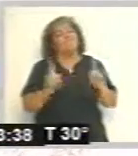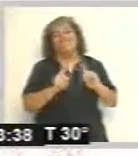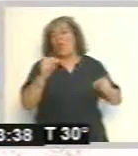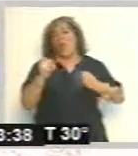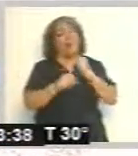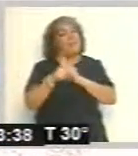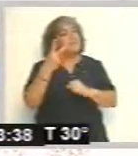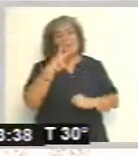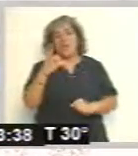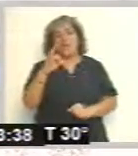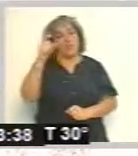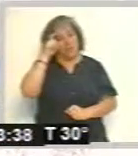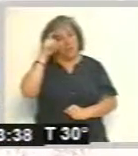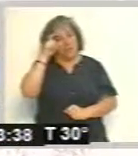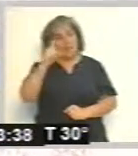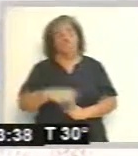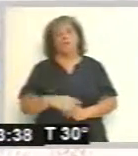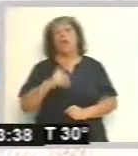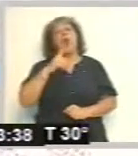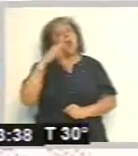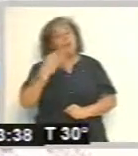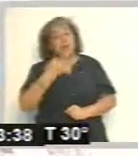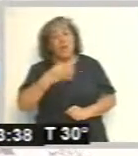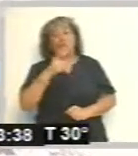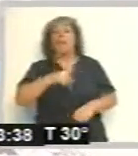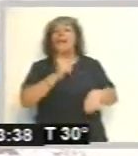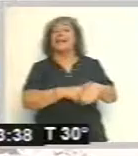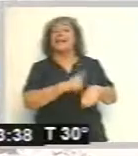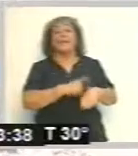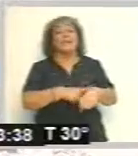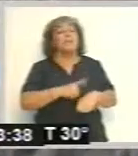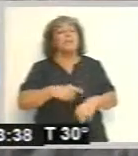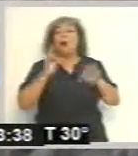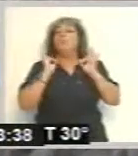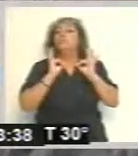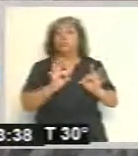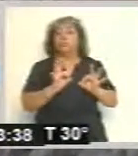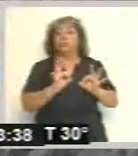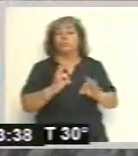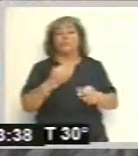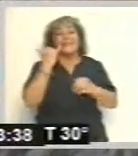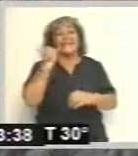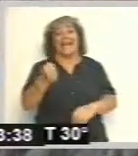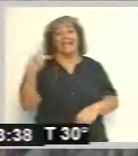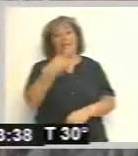para el próximo 20 de enero. Lo cierto es que los plazos están estimados y a punto de vencer.